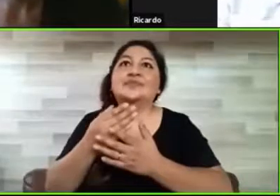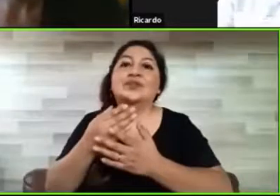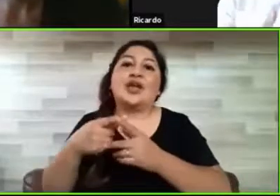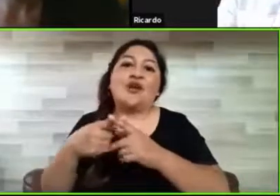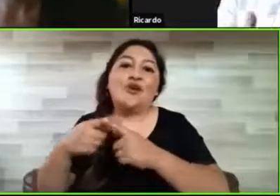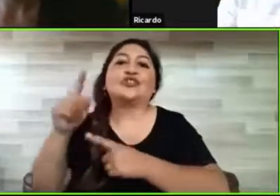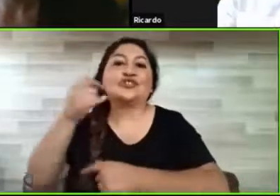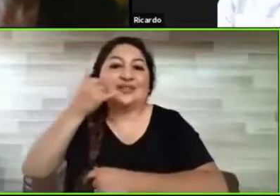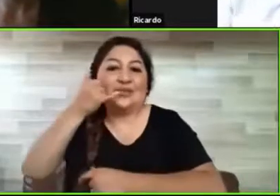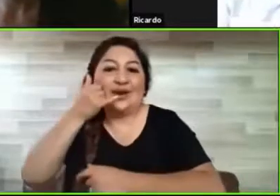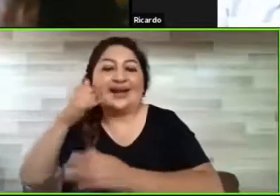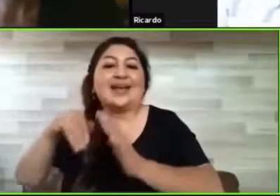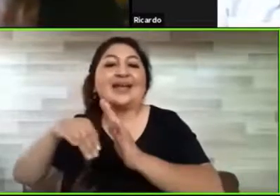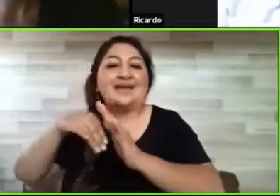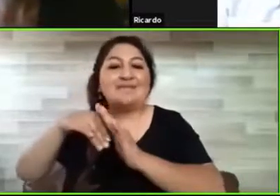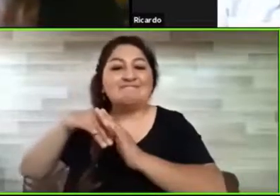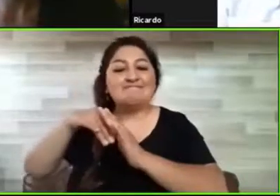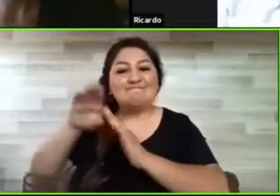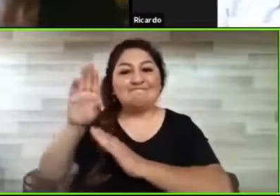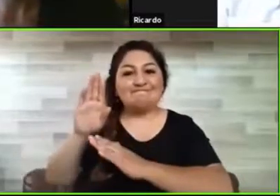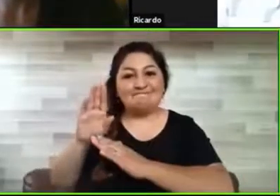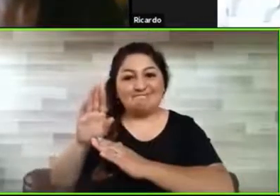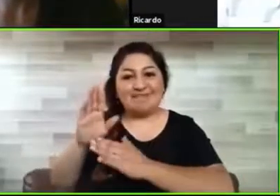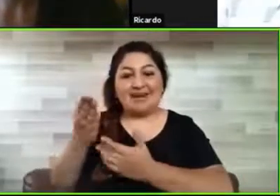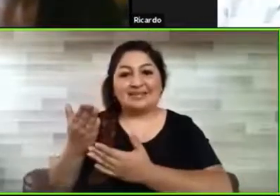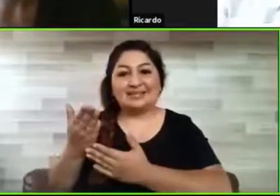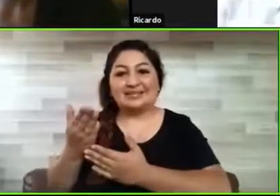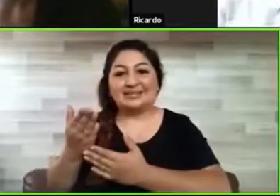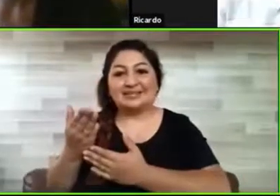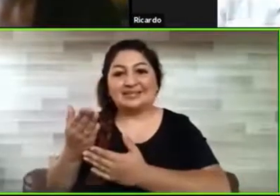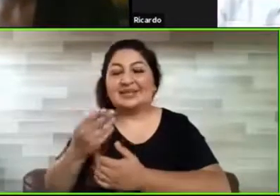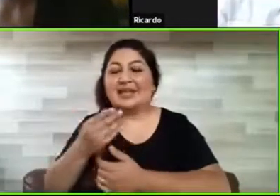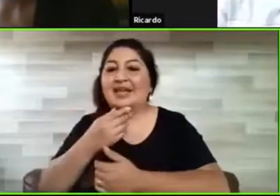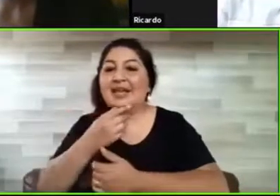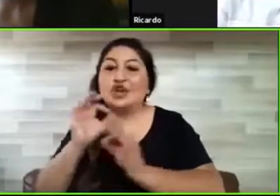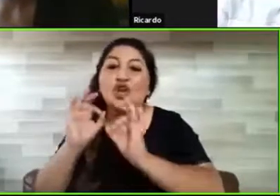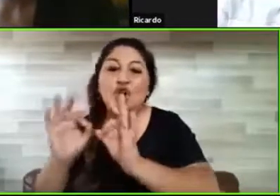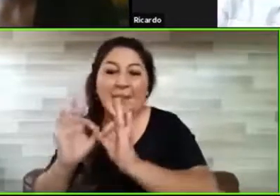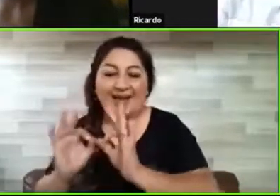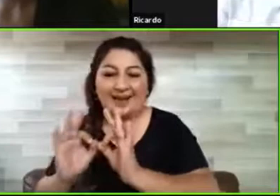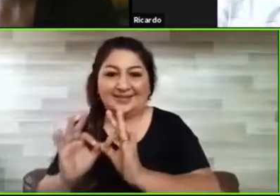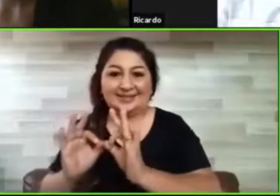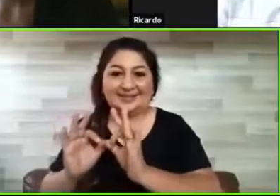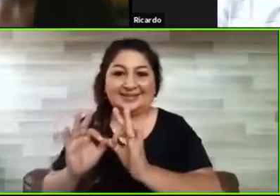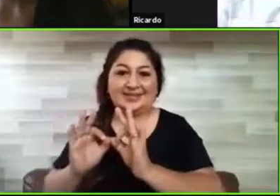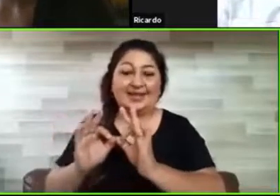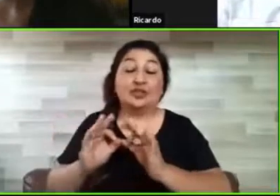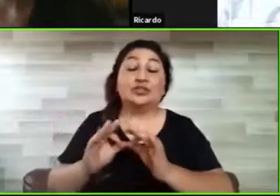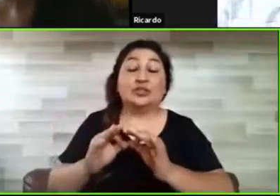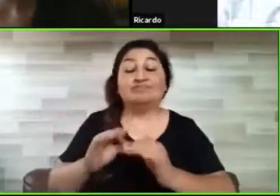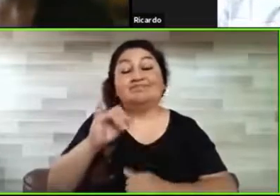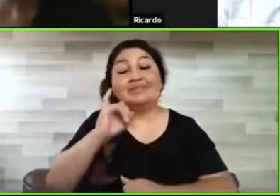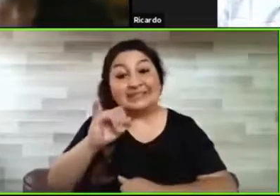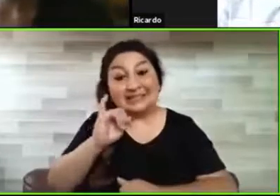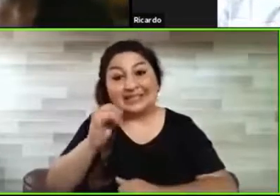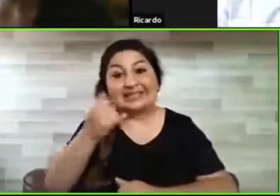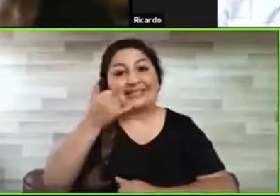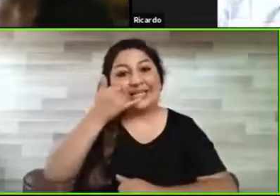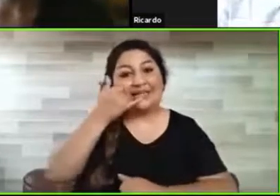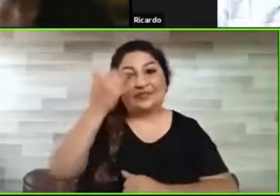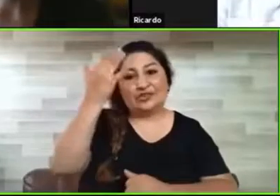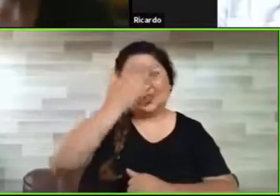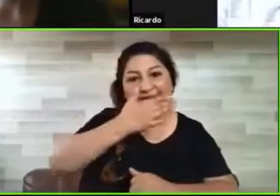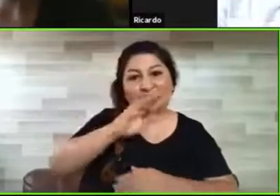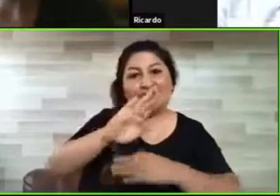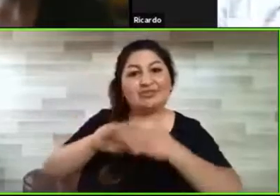o celulares no con las complejidades de las que tienen hoy día. Así que lo más probable es que efectivamente el teléfono negro vaya mutando en